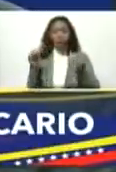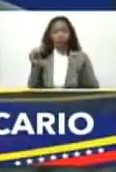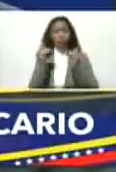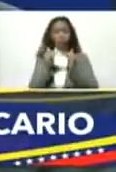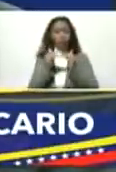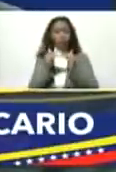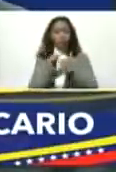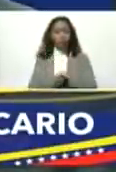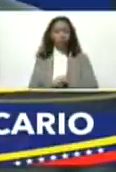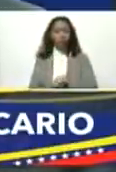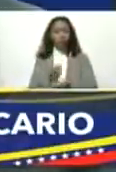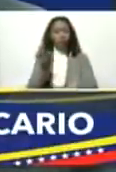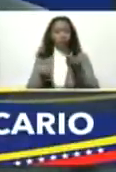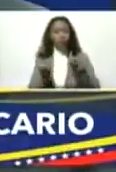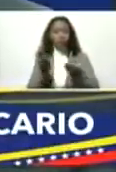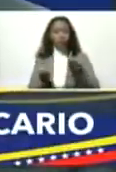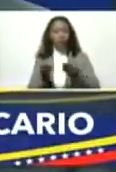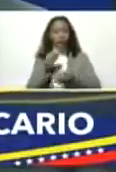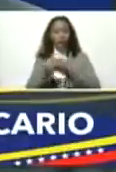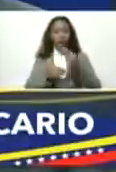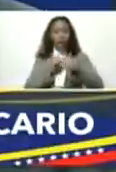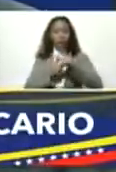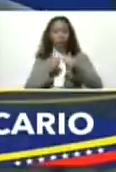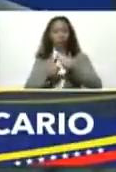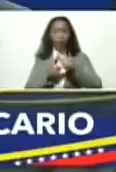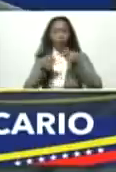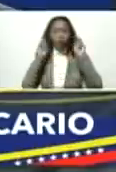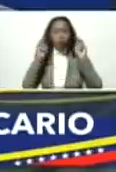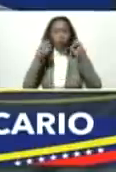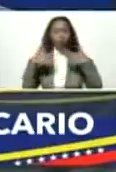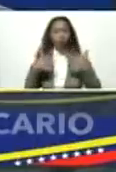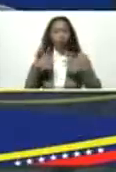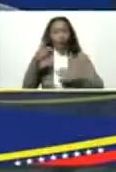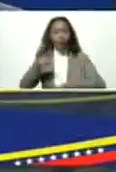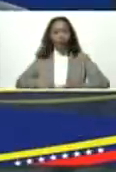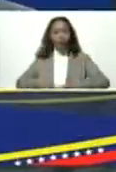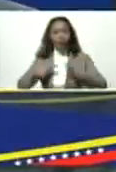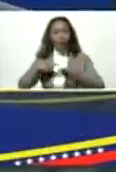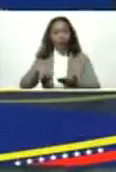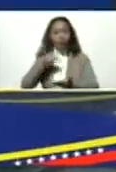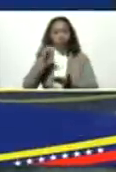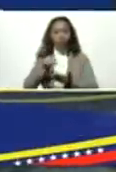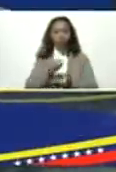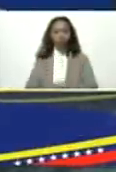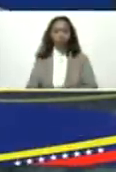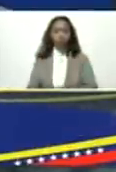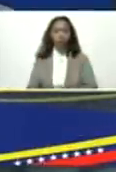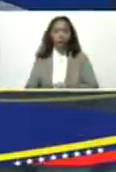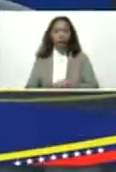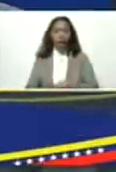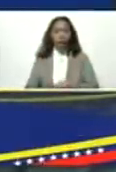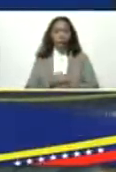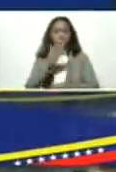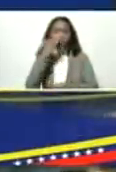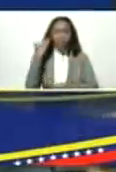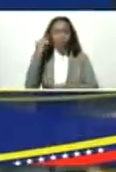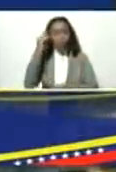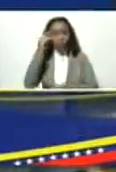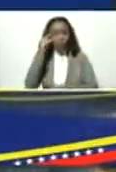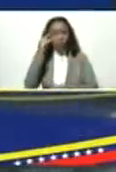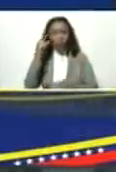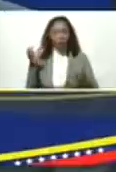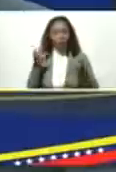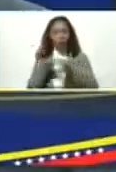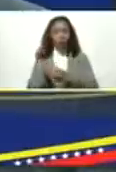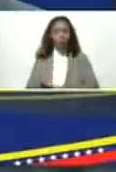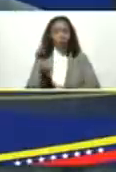influyendo de manera positiva en los ámbitos de la vida nacional comentaba hace un par de días en una reunión